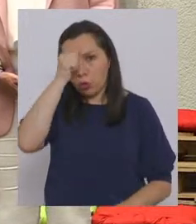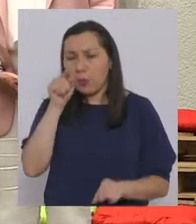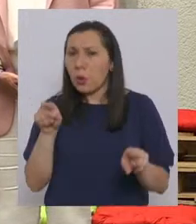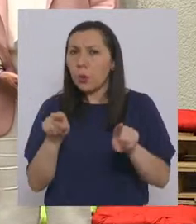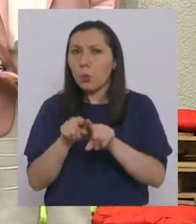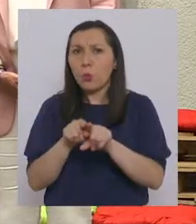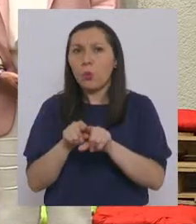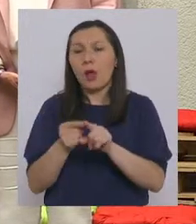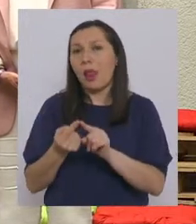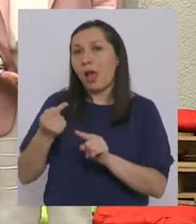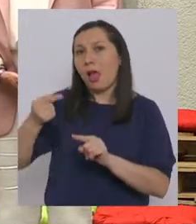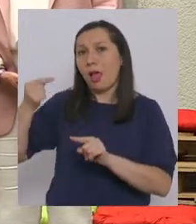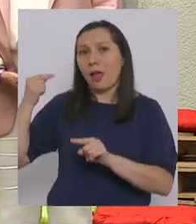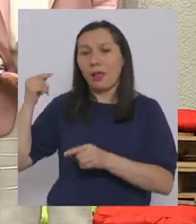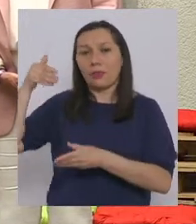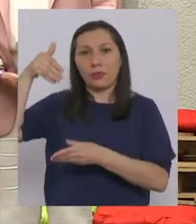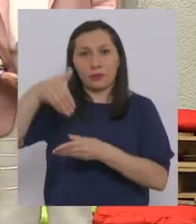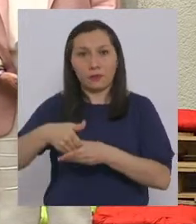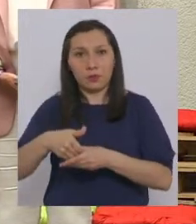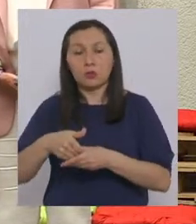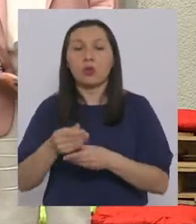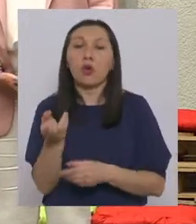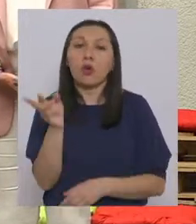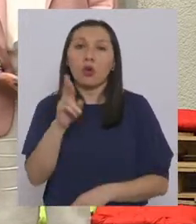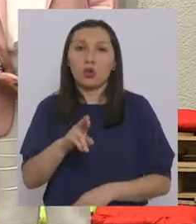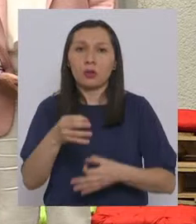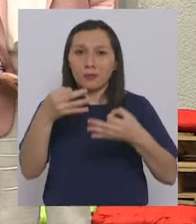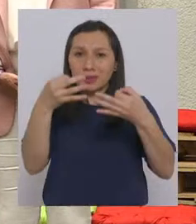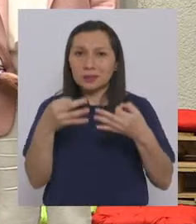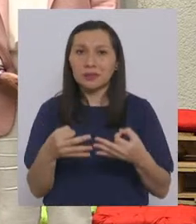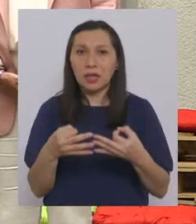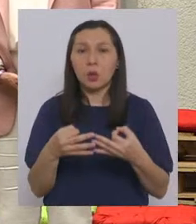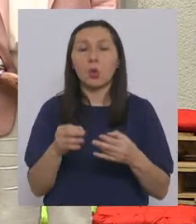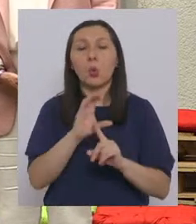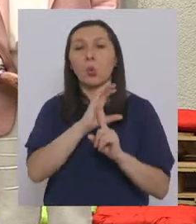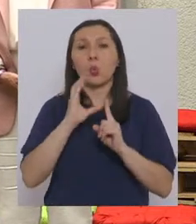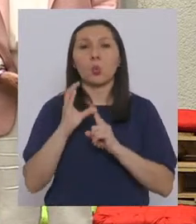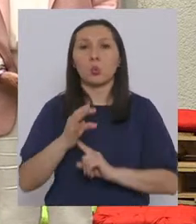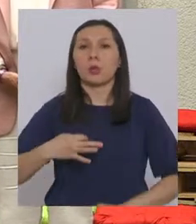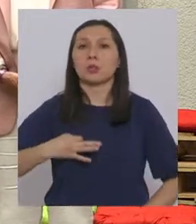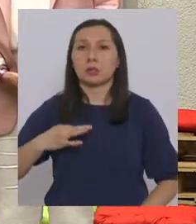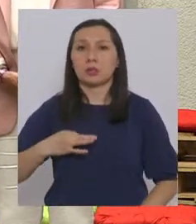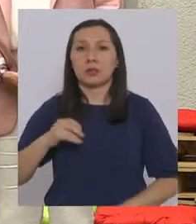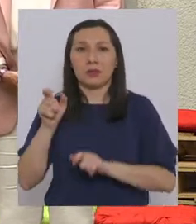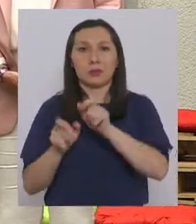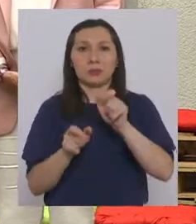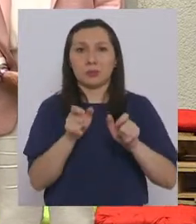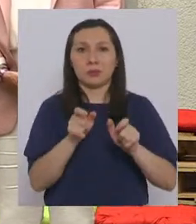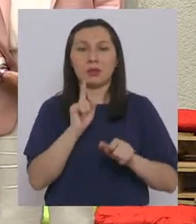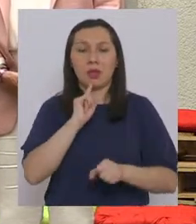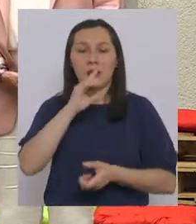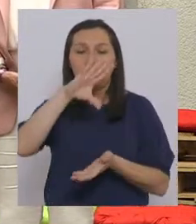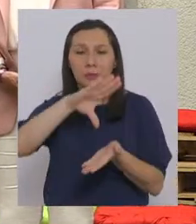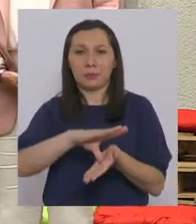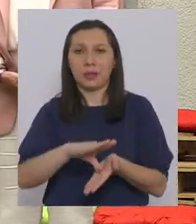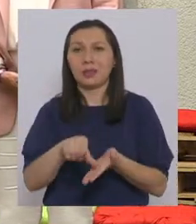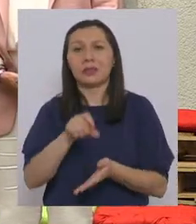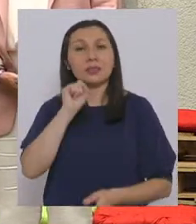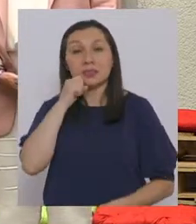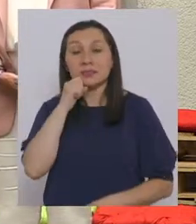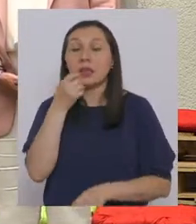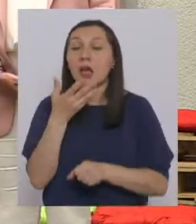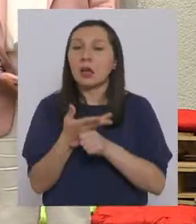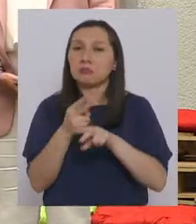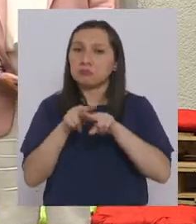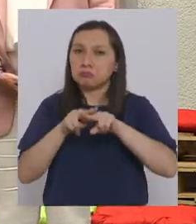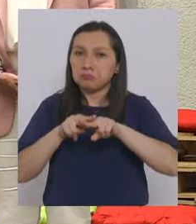igual como han sido todas las elecciones pasadas, vuelvan a ratificar la cultura cívica que tiene nuestro país. Y esto significa que haya